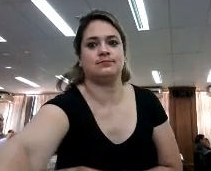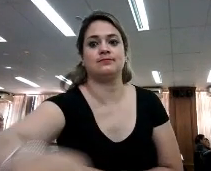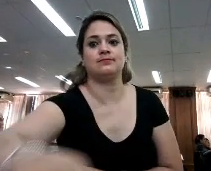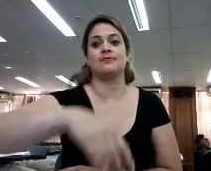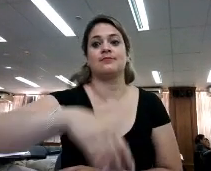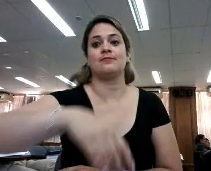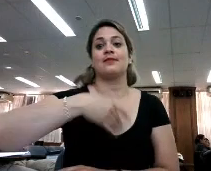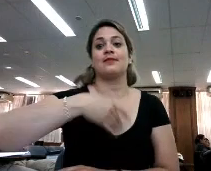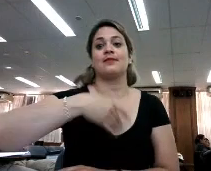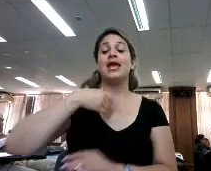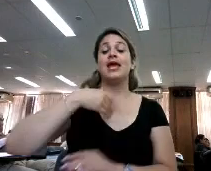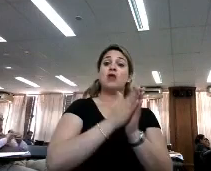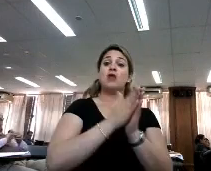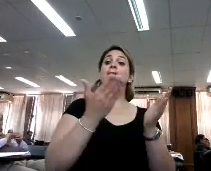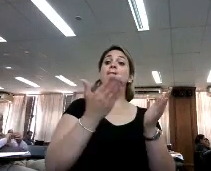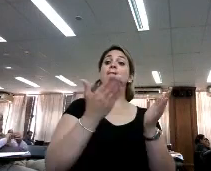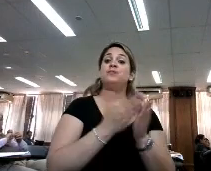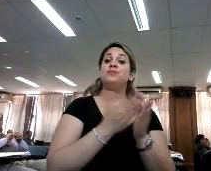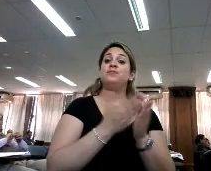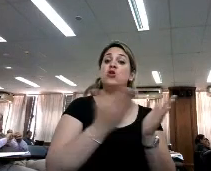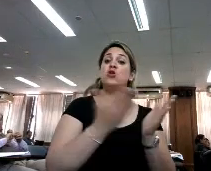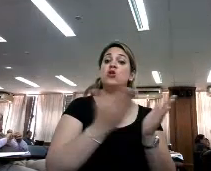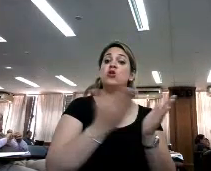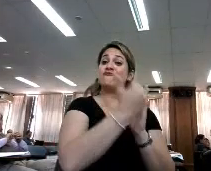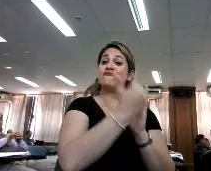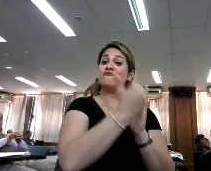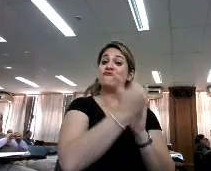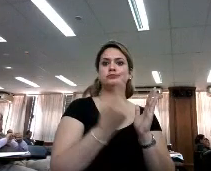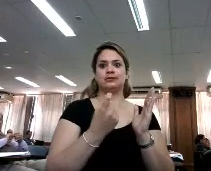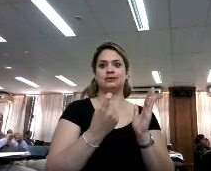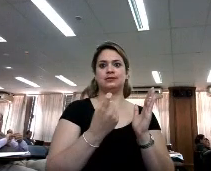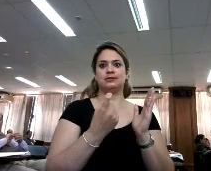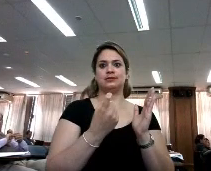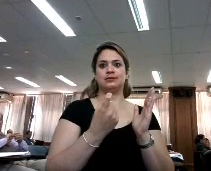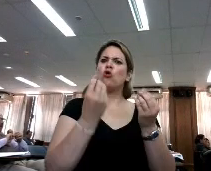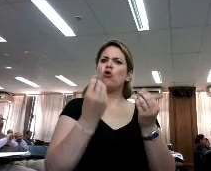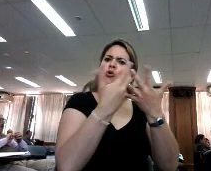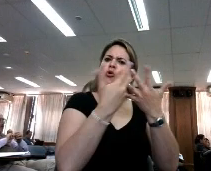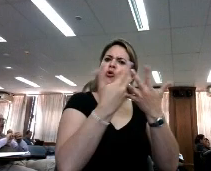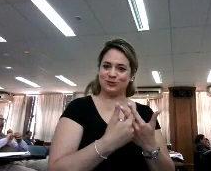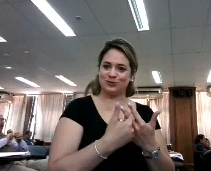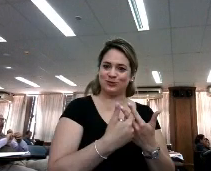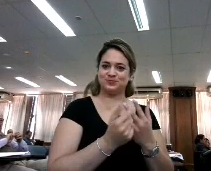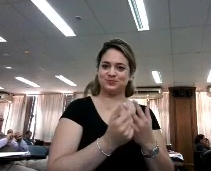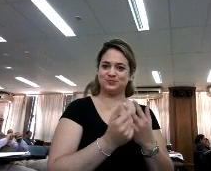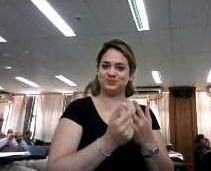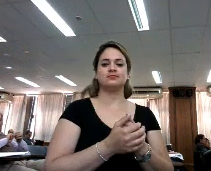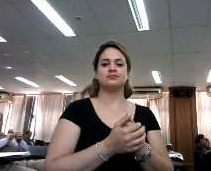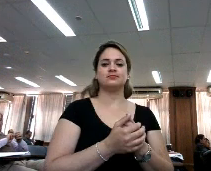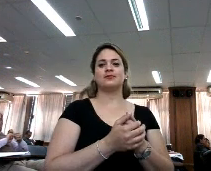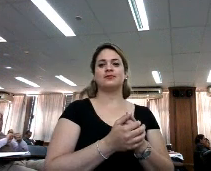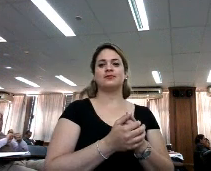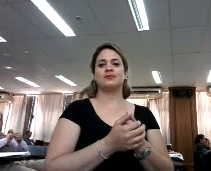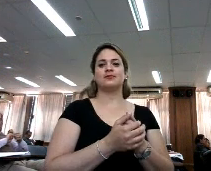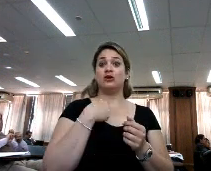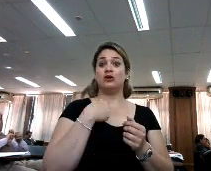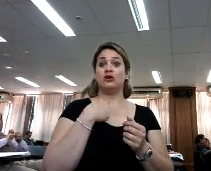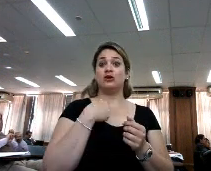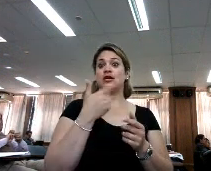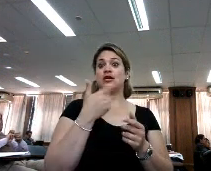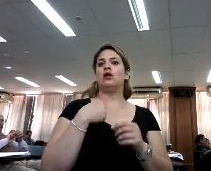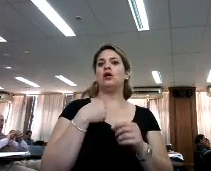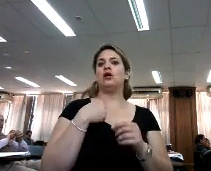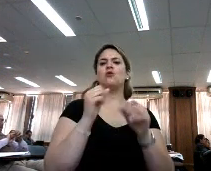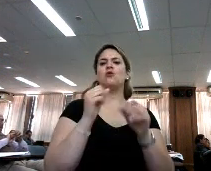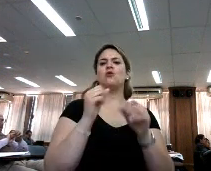aparecer de todo. El tema es cómo lo compagino, cómo lo relaciono. Estoy estudiando ingeniería y que voy usar solamente publicaciones de